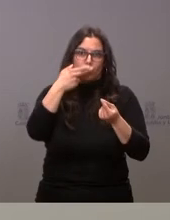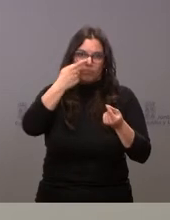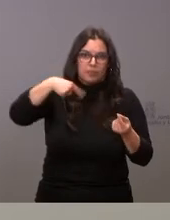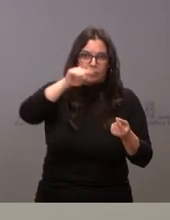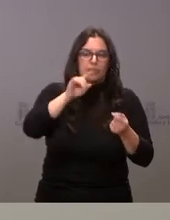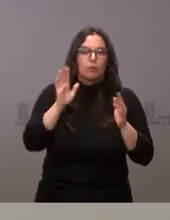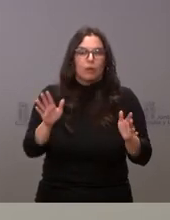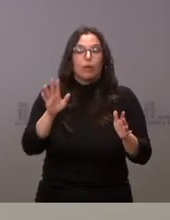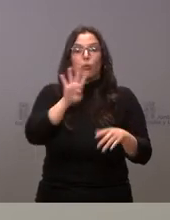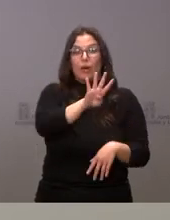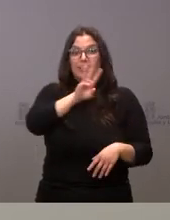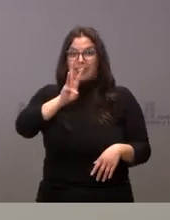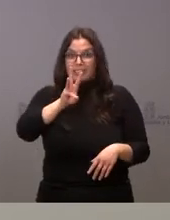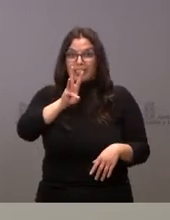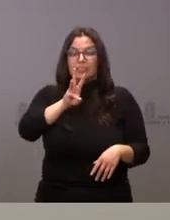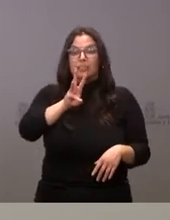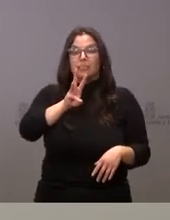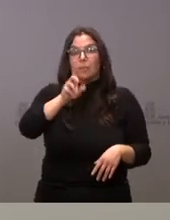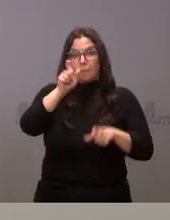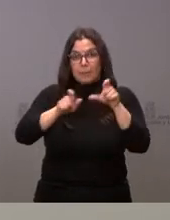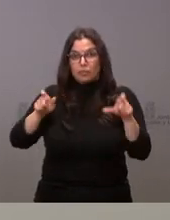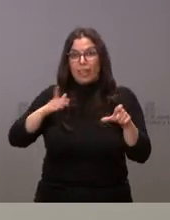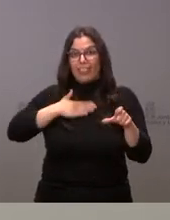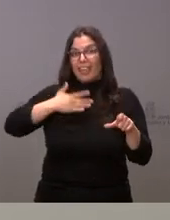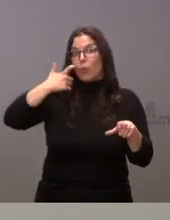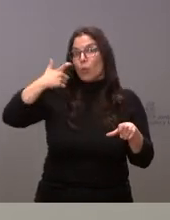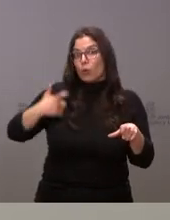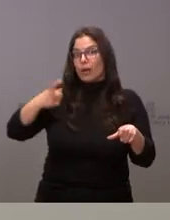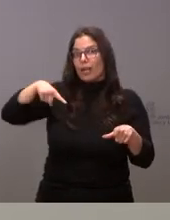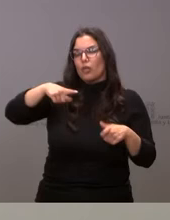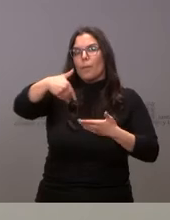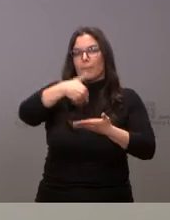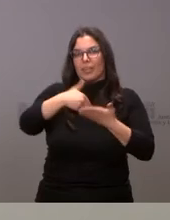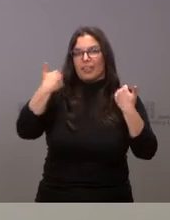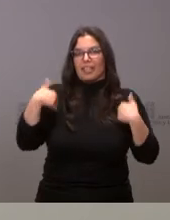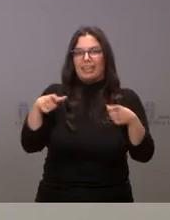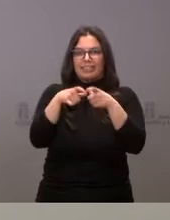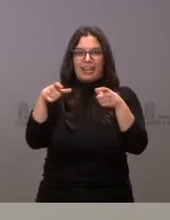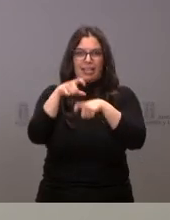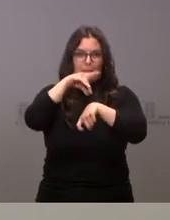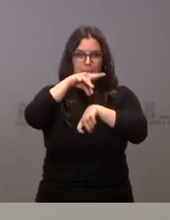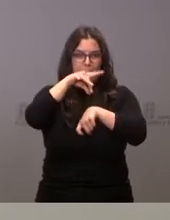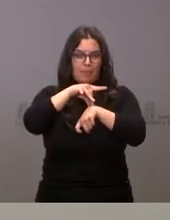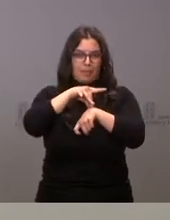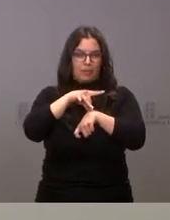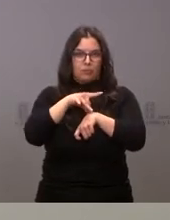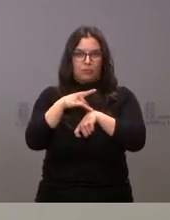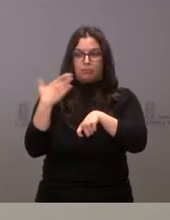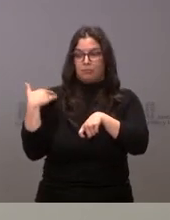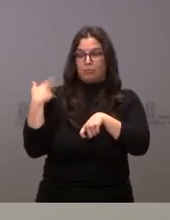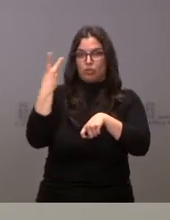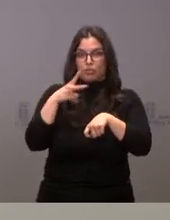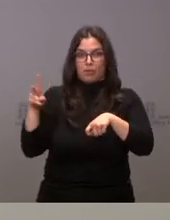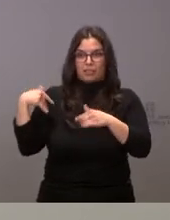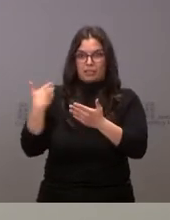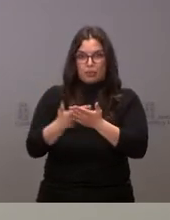que 43 personas ucranianas han solicitado ya la tarjeta sanitaria en estos últimos 15 días